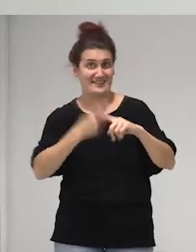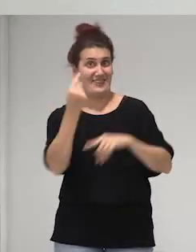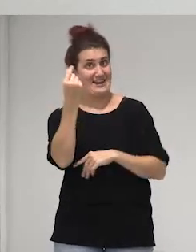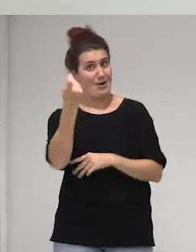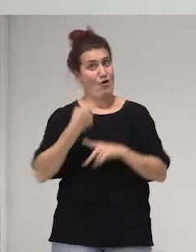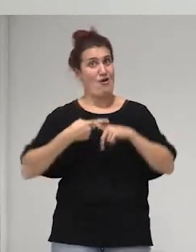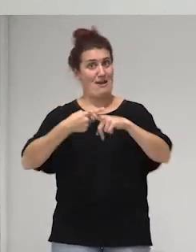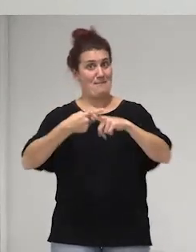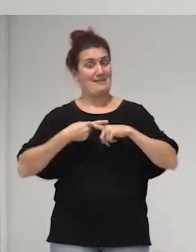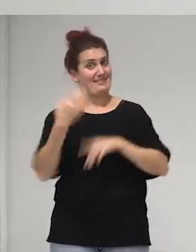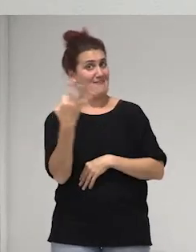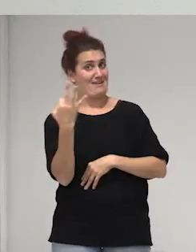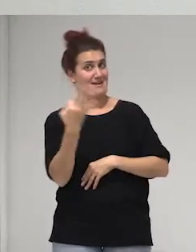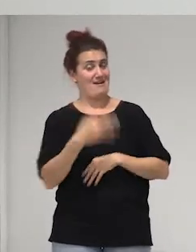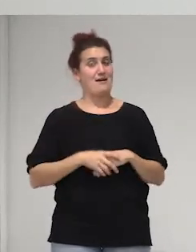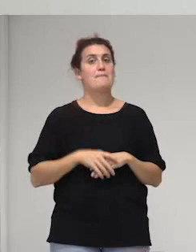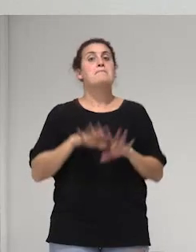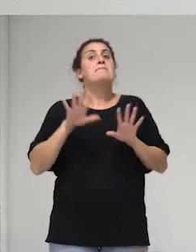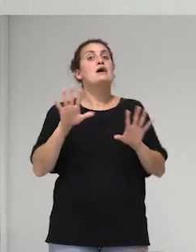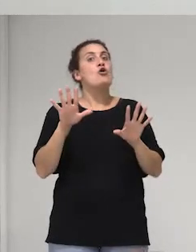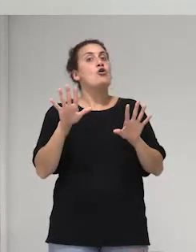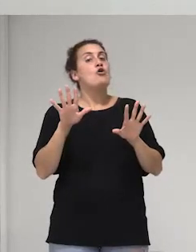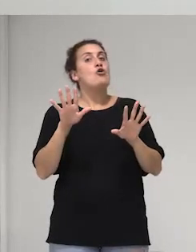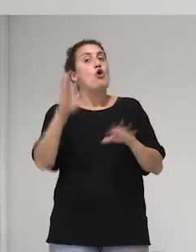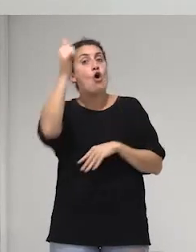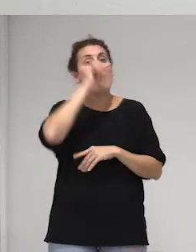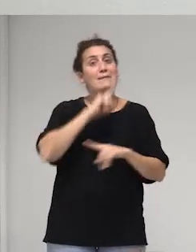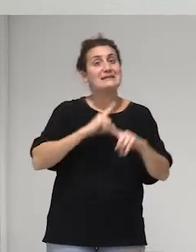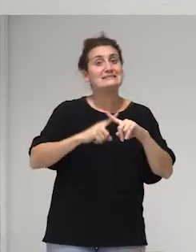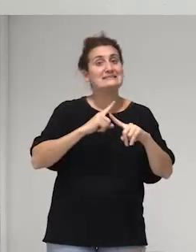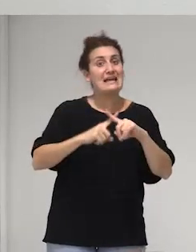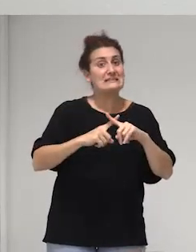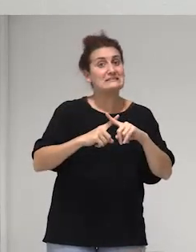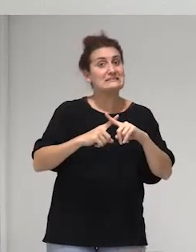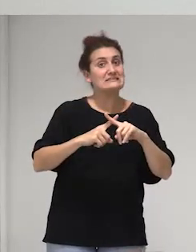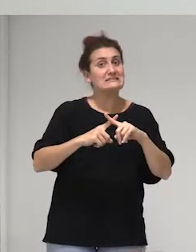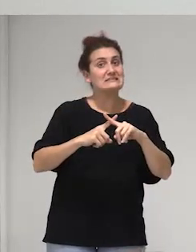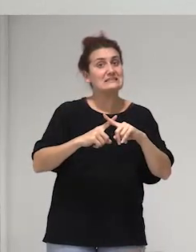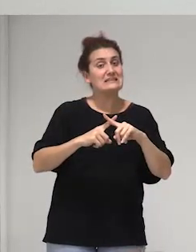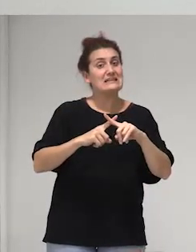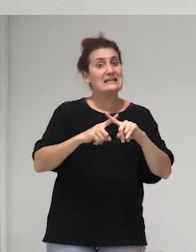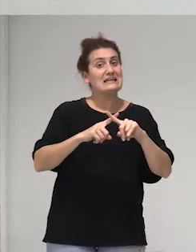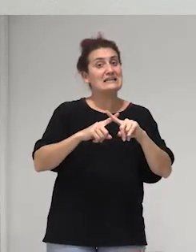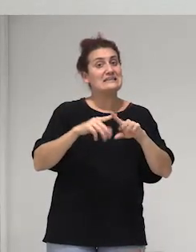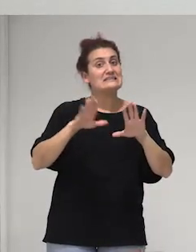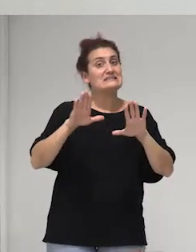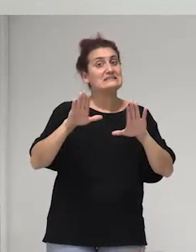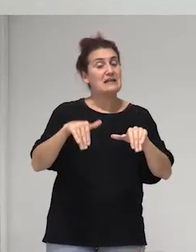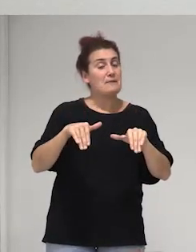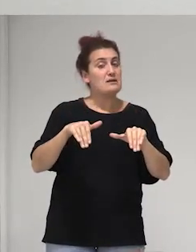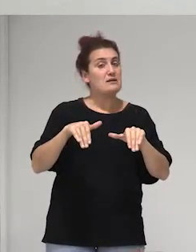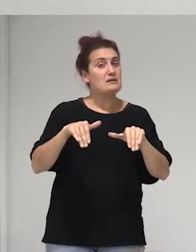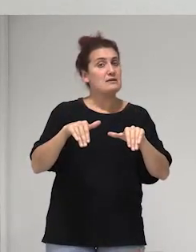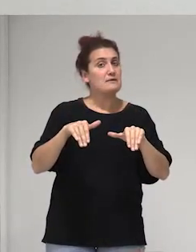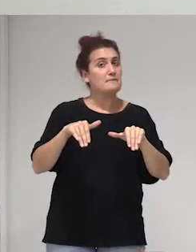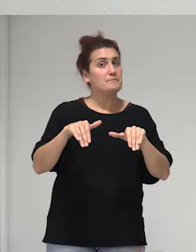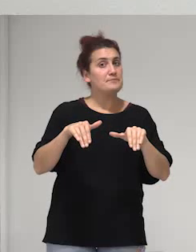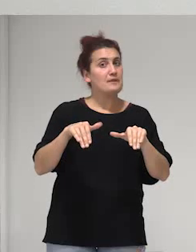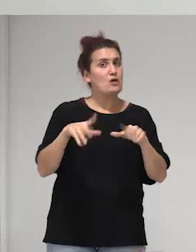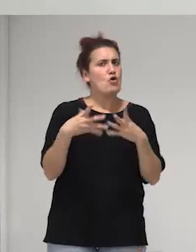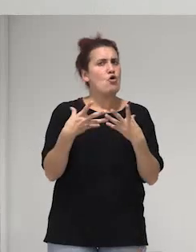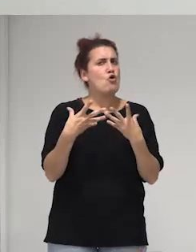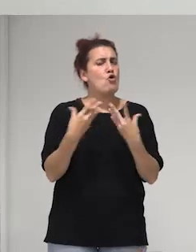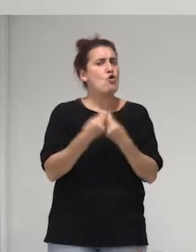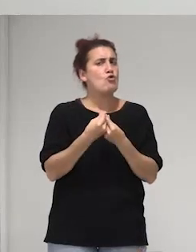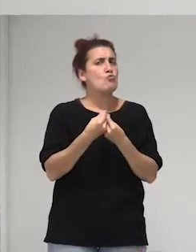bueno pero a todo esto los hombres gay estaban con un montón de con un montón